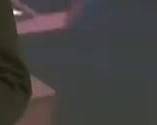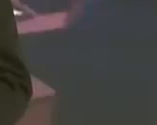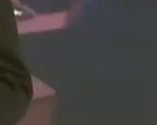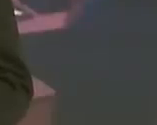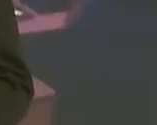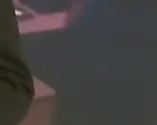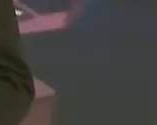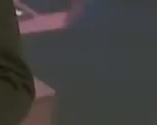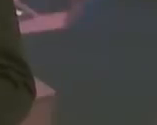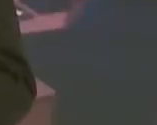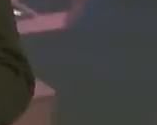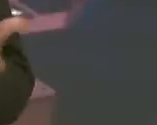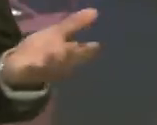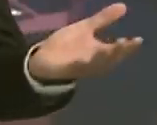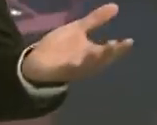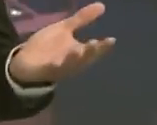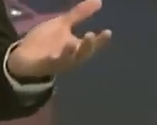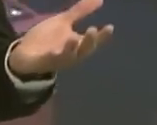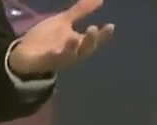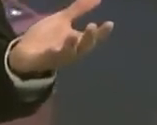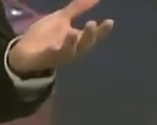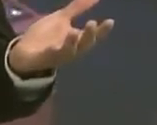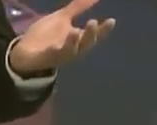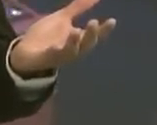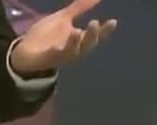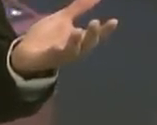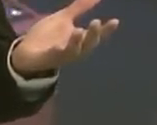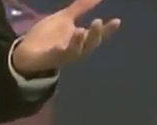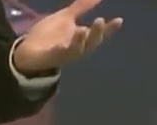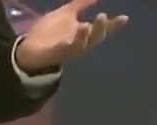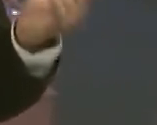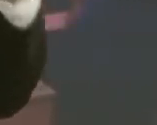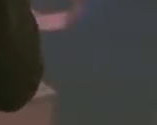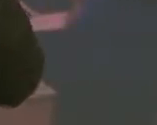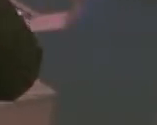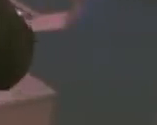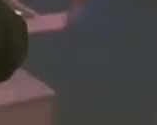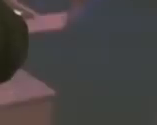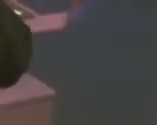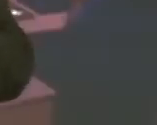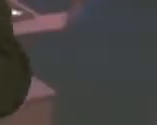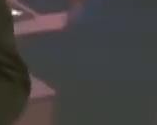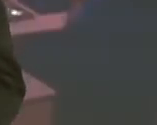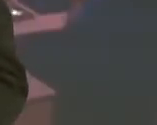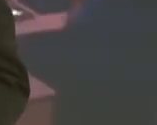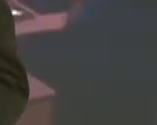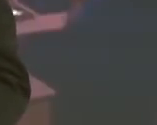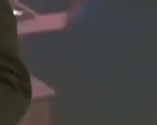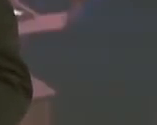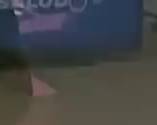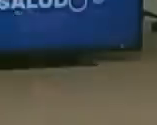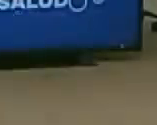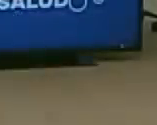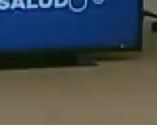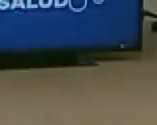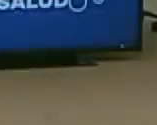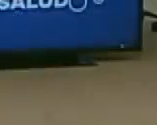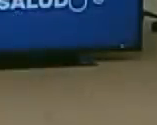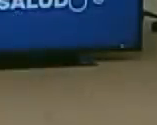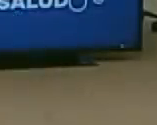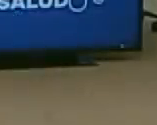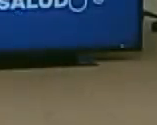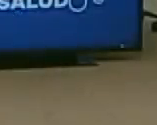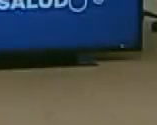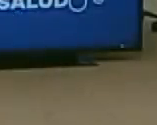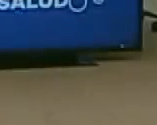Es por esto que cuando ya son prácticamente las 7 de la noche, nos vamos en vivo y en directo al Palacio de Miraflores. Buenas noches a toda